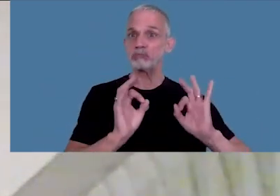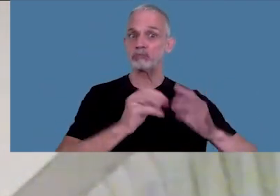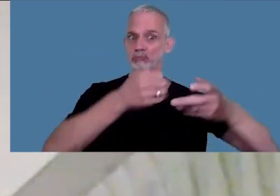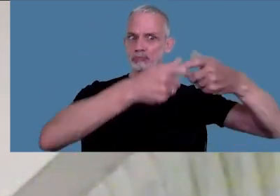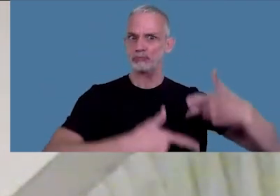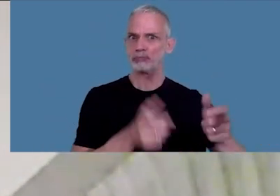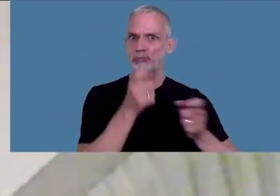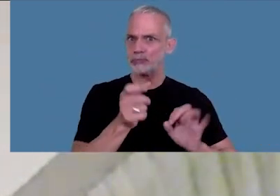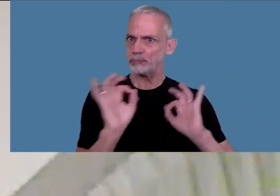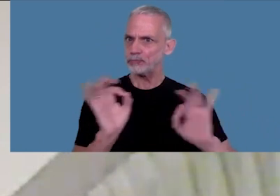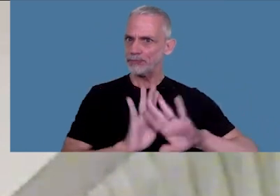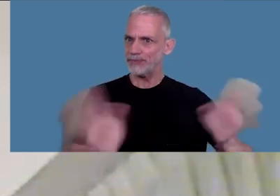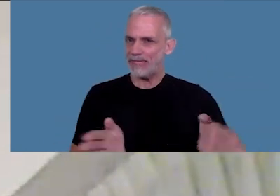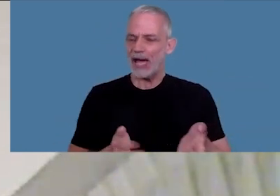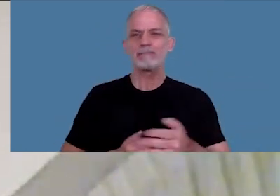respondidas